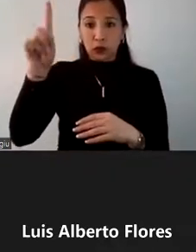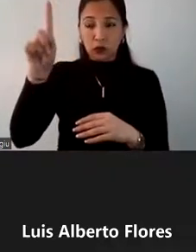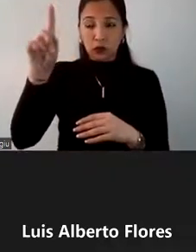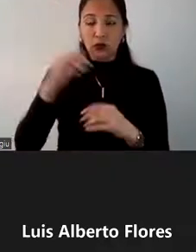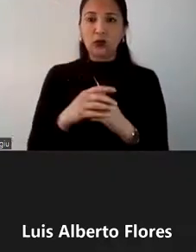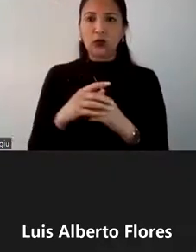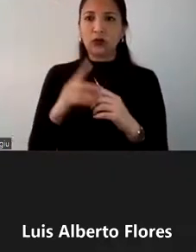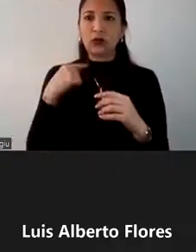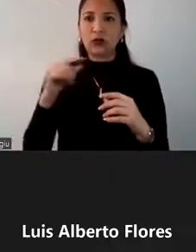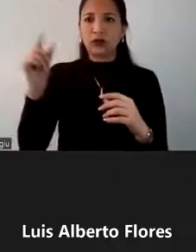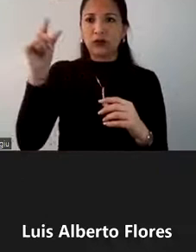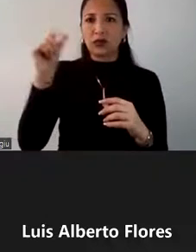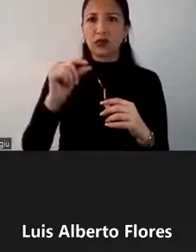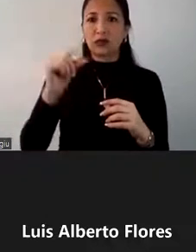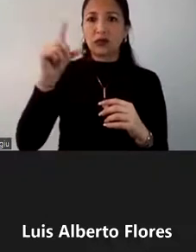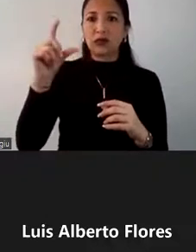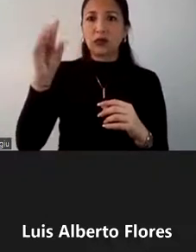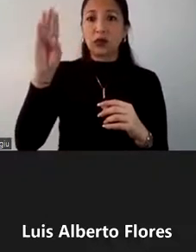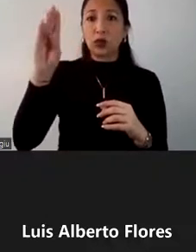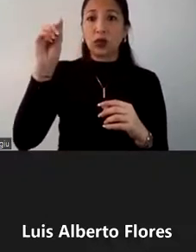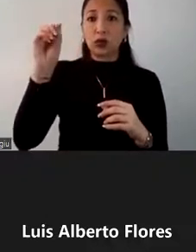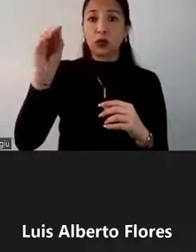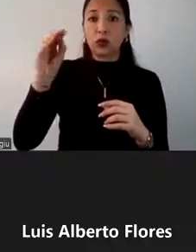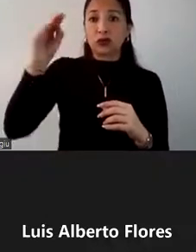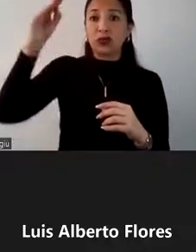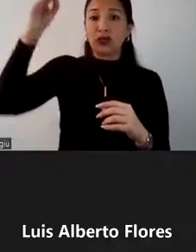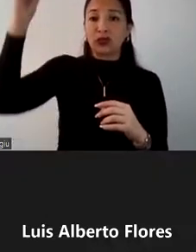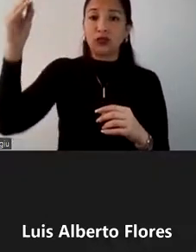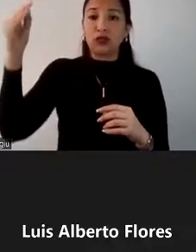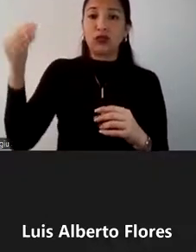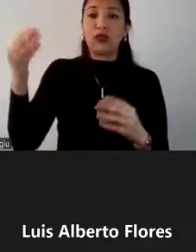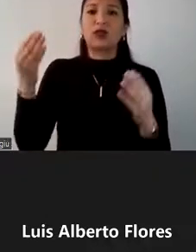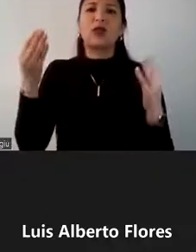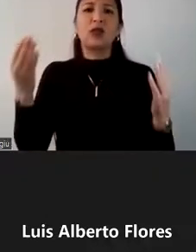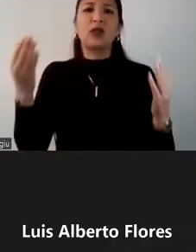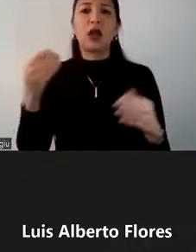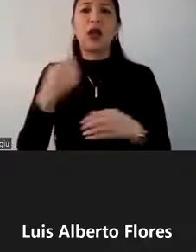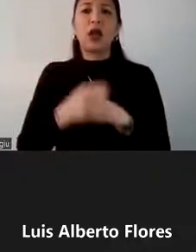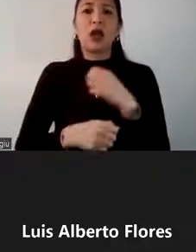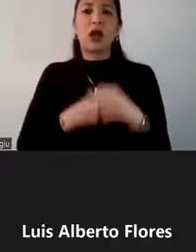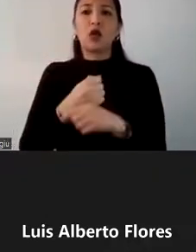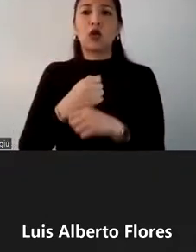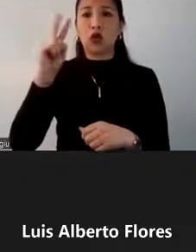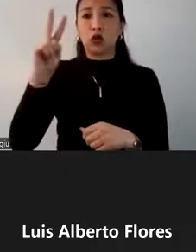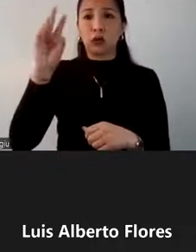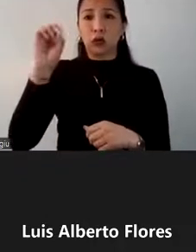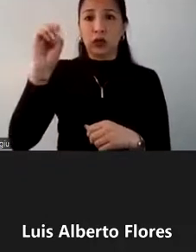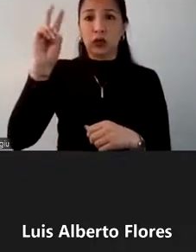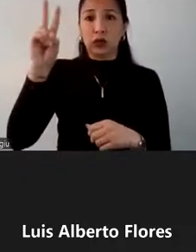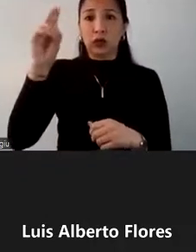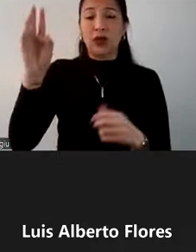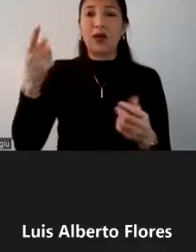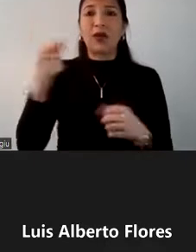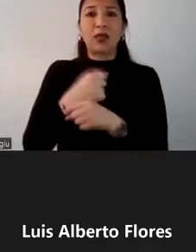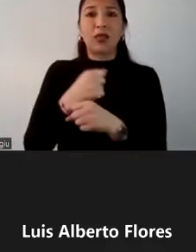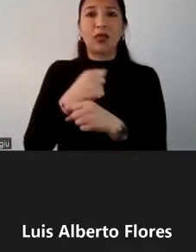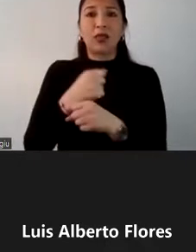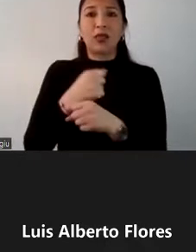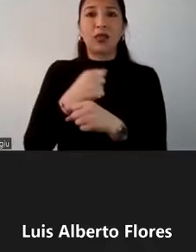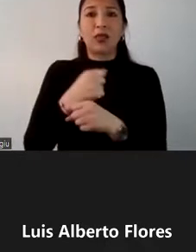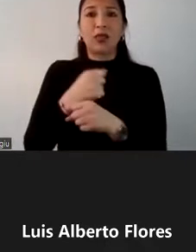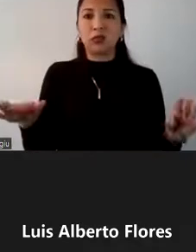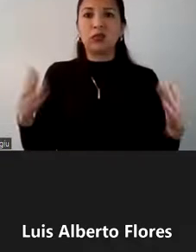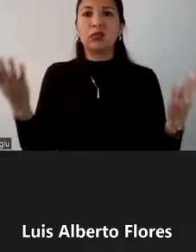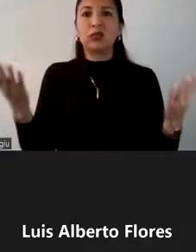aún, un incremento en 4 puntos porcentuales respecto al año 2019 en la tasa de desempleo. Lo que quiere